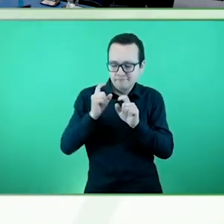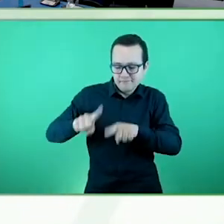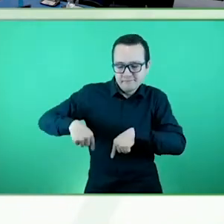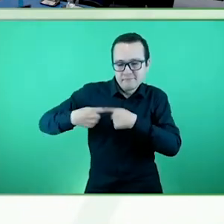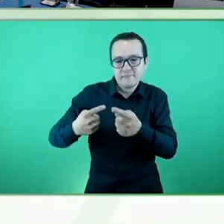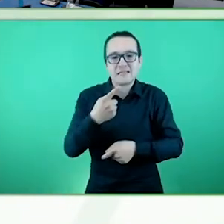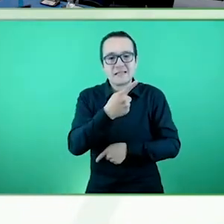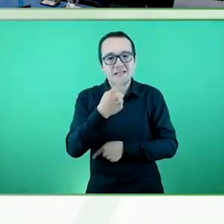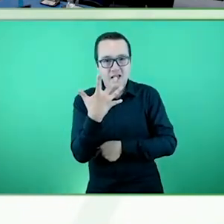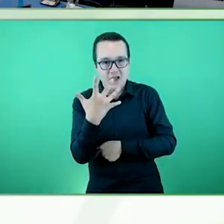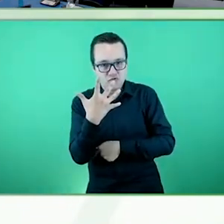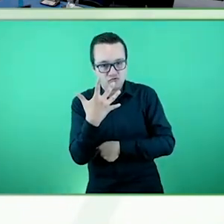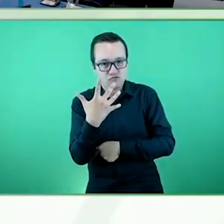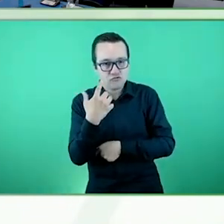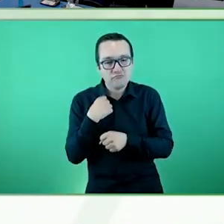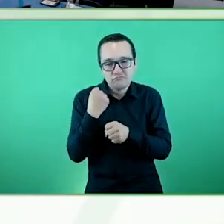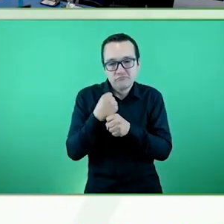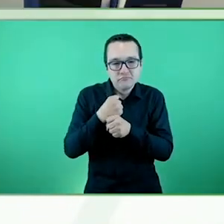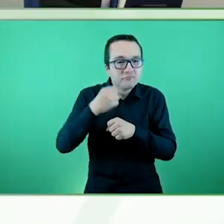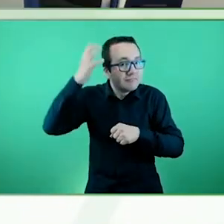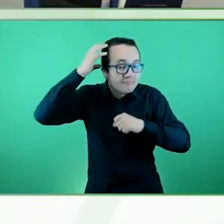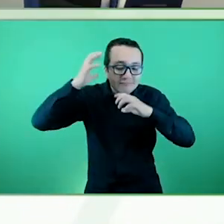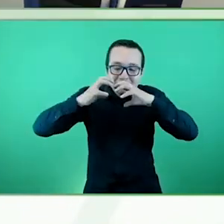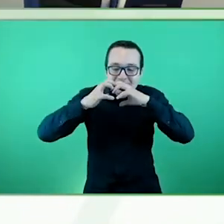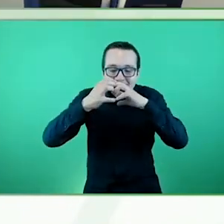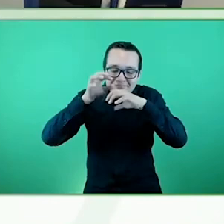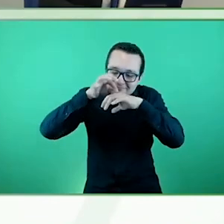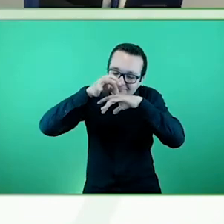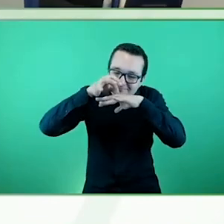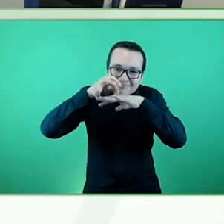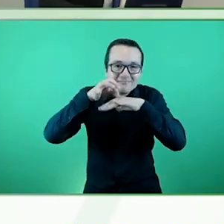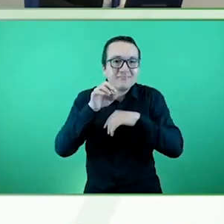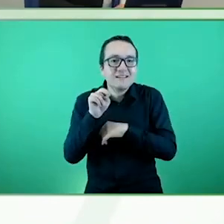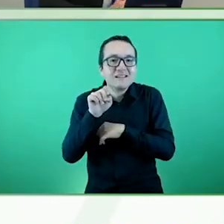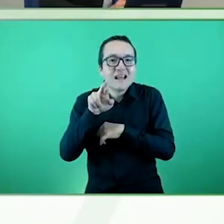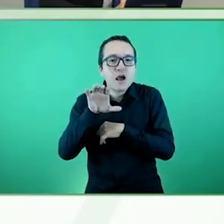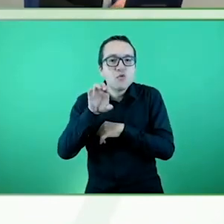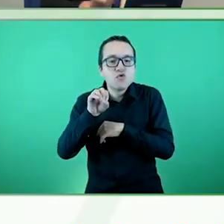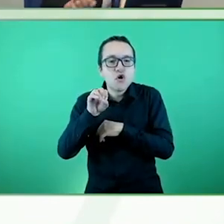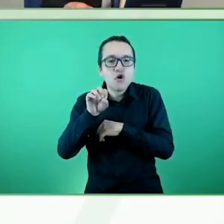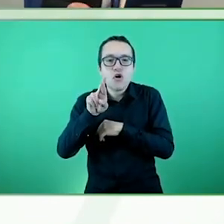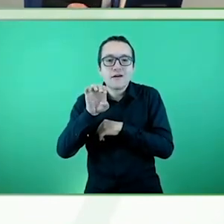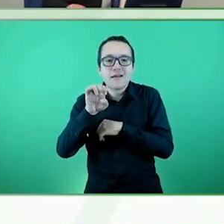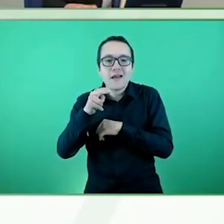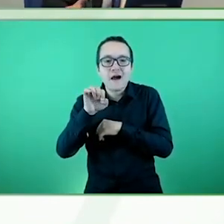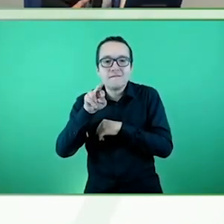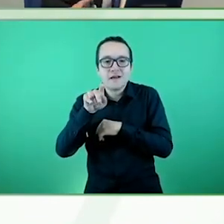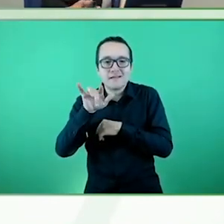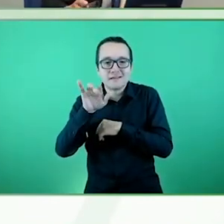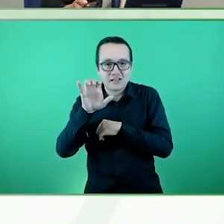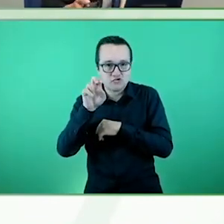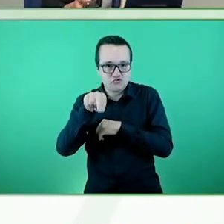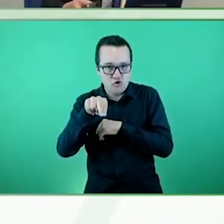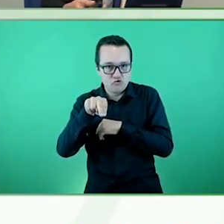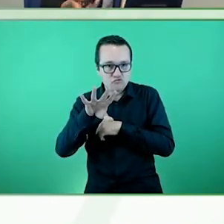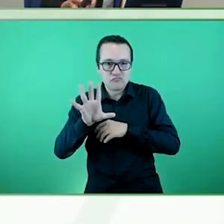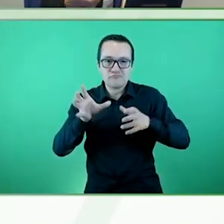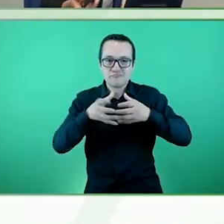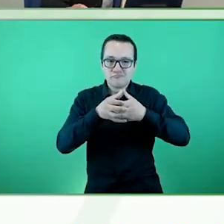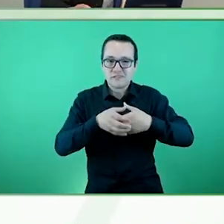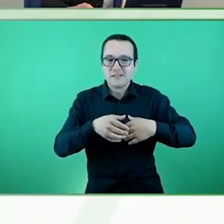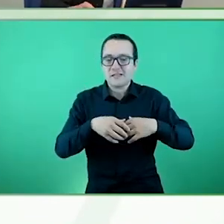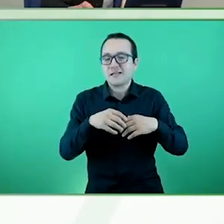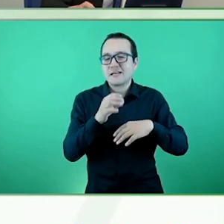Neurorehabilitación del Instituto Gutmann y actualmente soy la directora del proyecto Gutmann Barcelona Life,